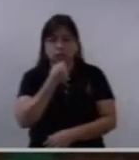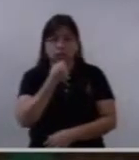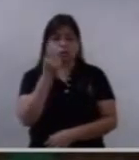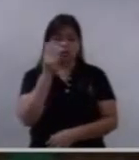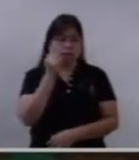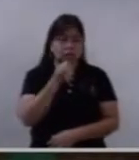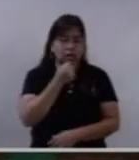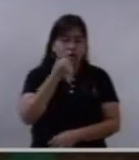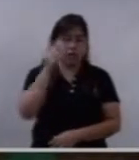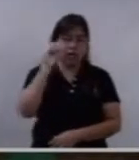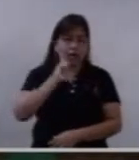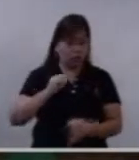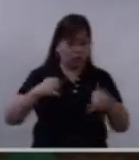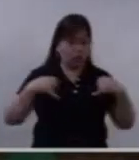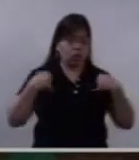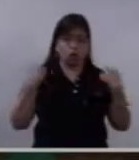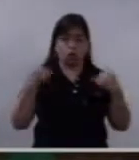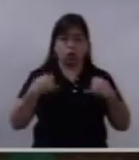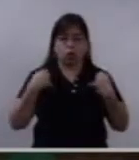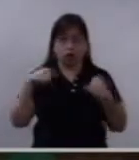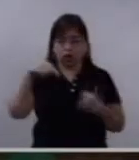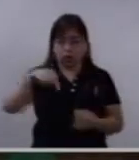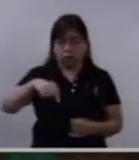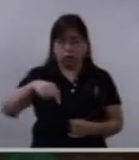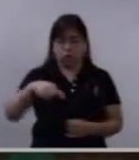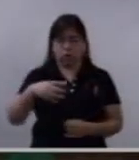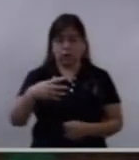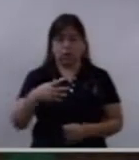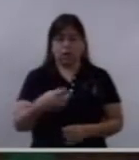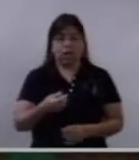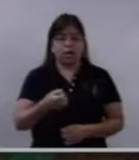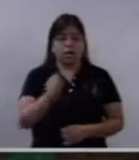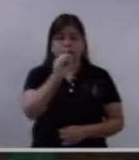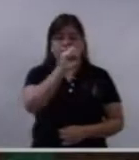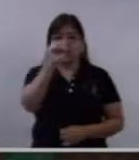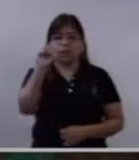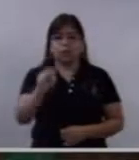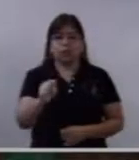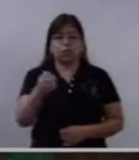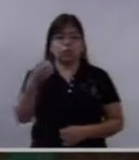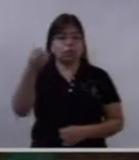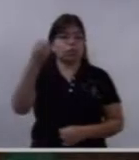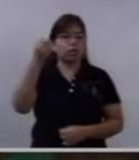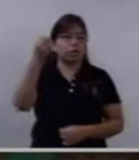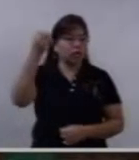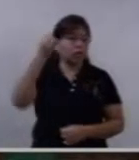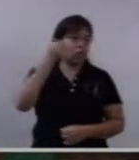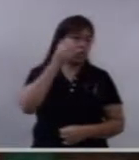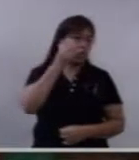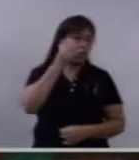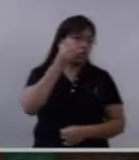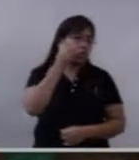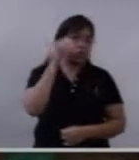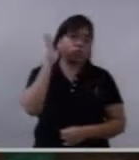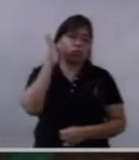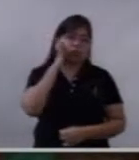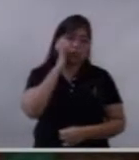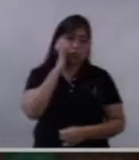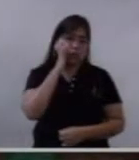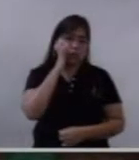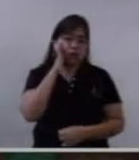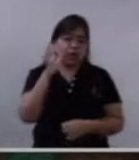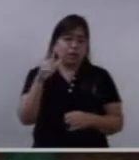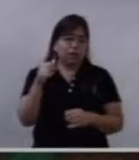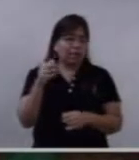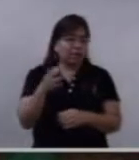jóvenes, que hoy reciben el Sacramento de la Confirmación y vienen acompañados de